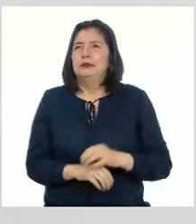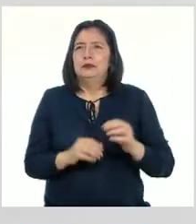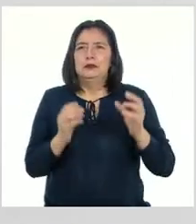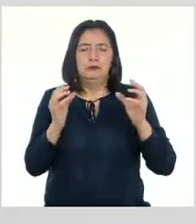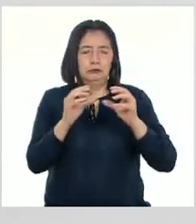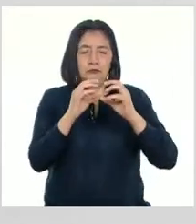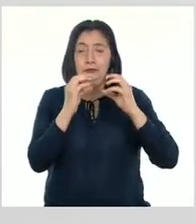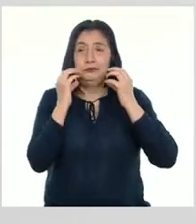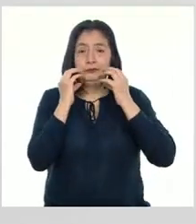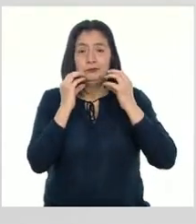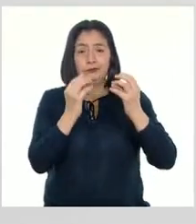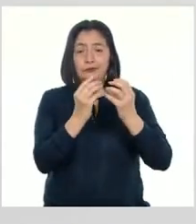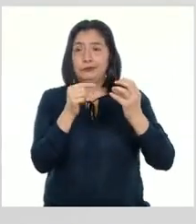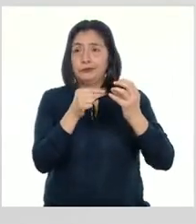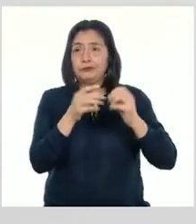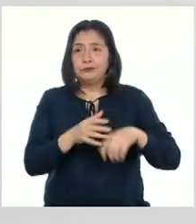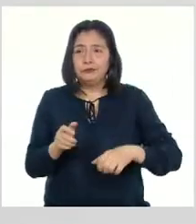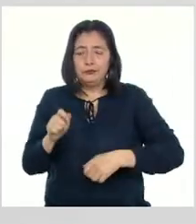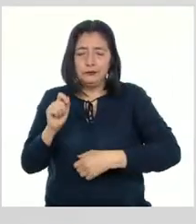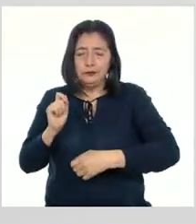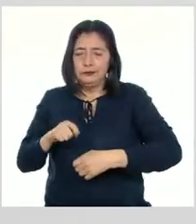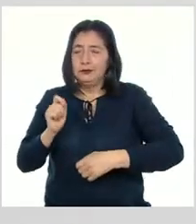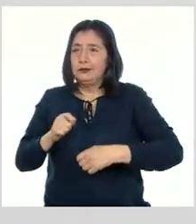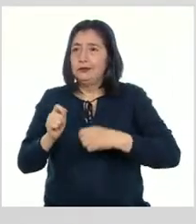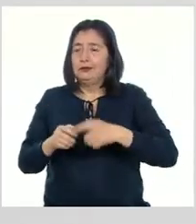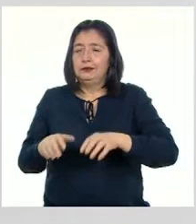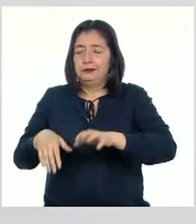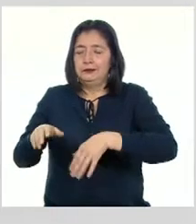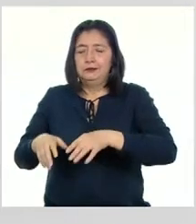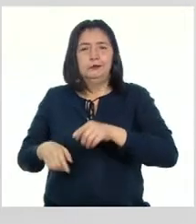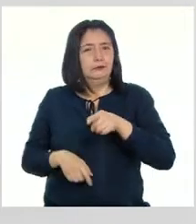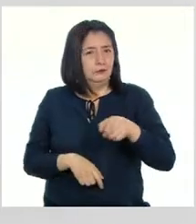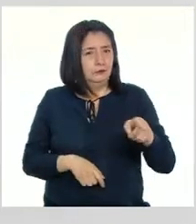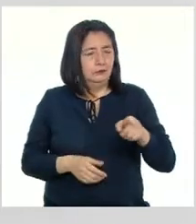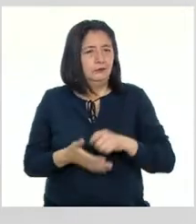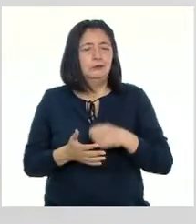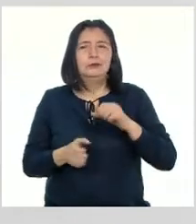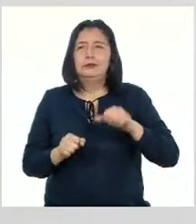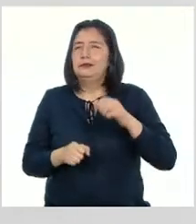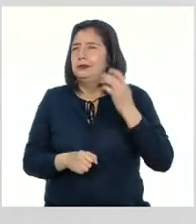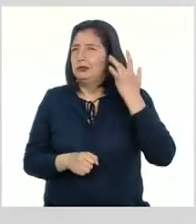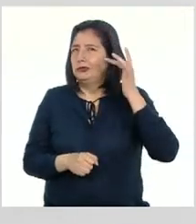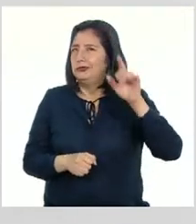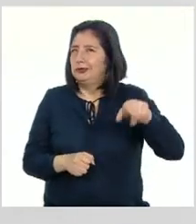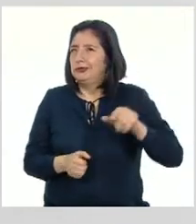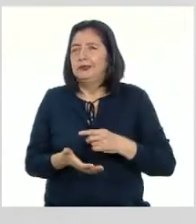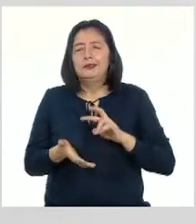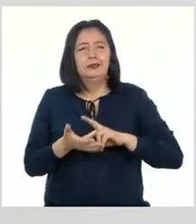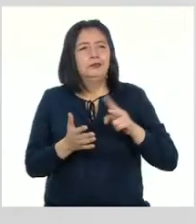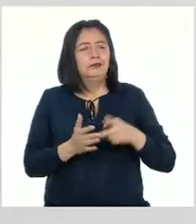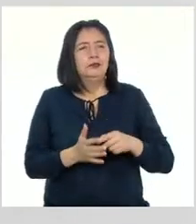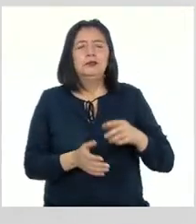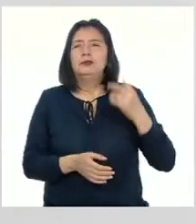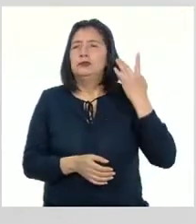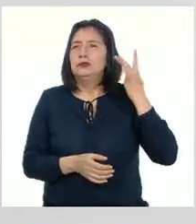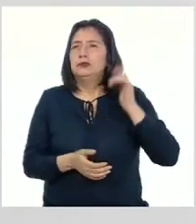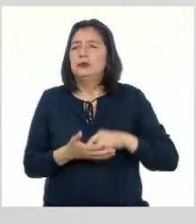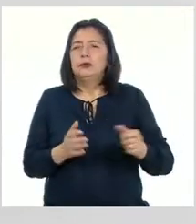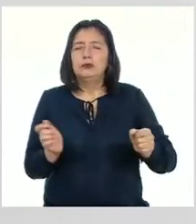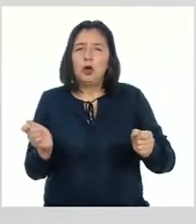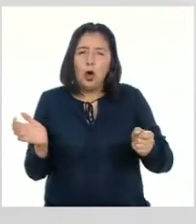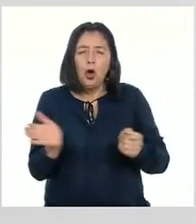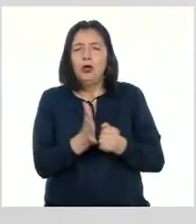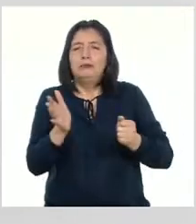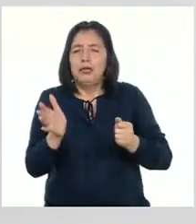quijada de burro, la cajita y el cajón peruano son instrumentos de percusión Es decir, que suenan cuando son